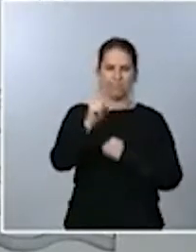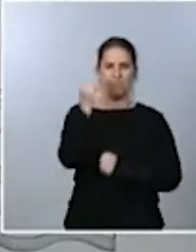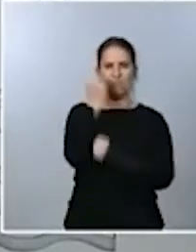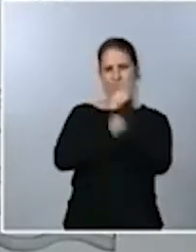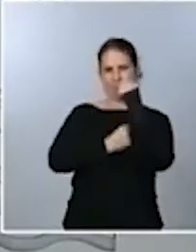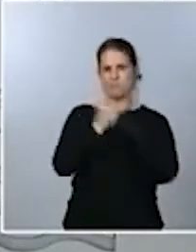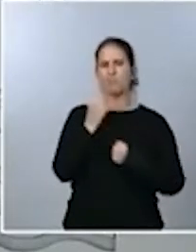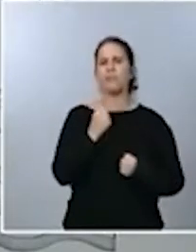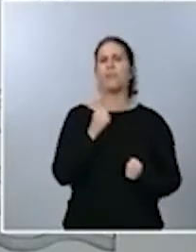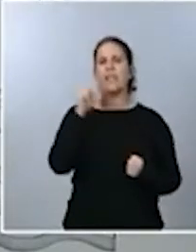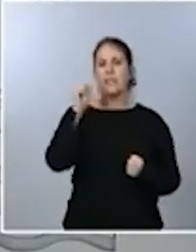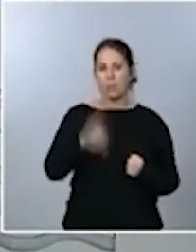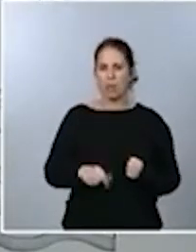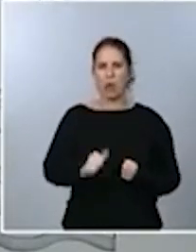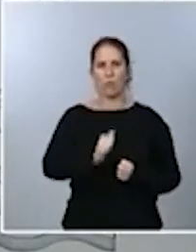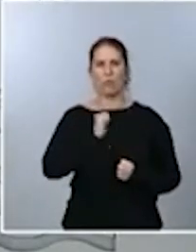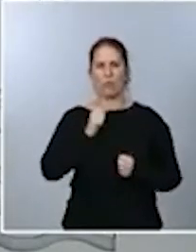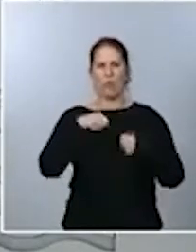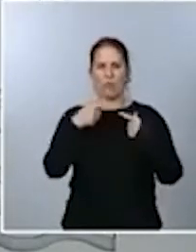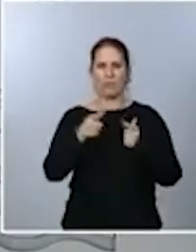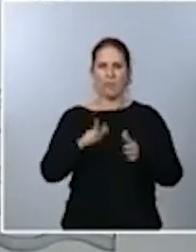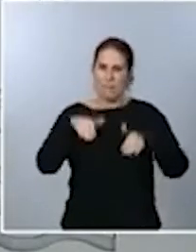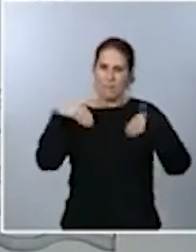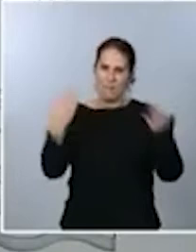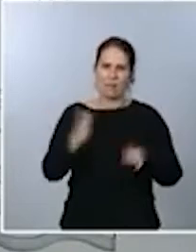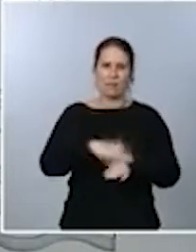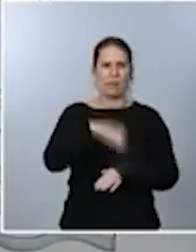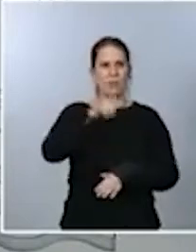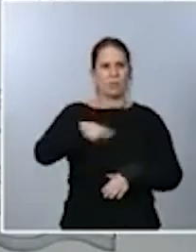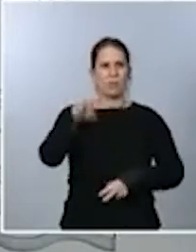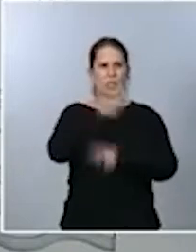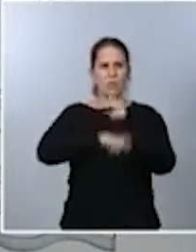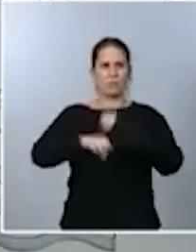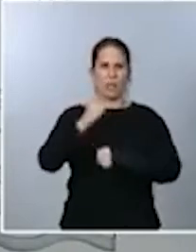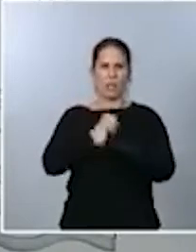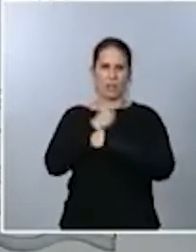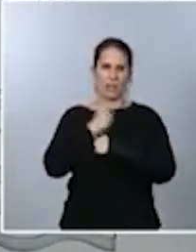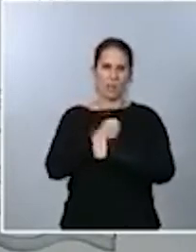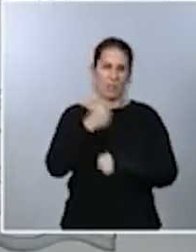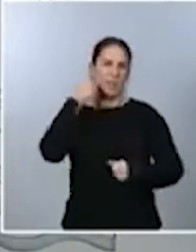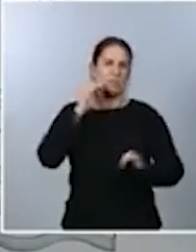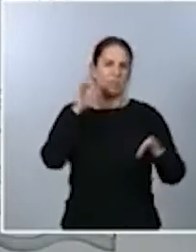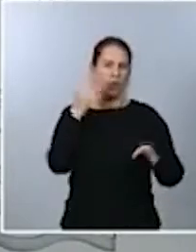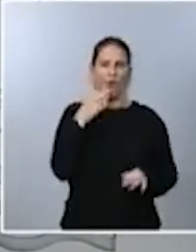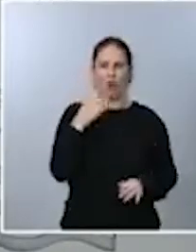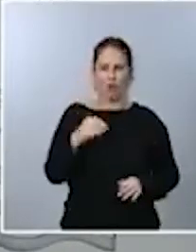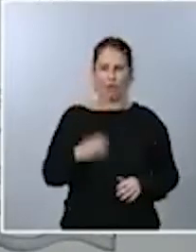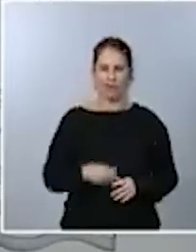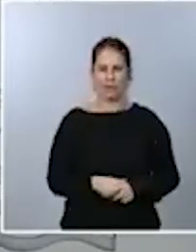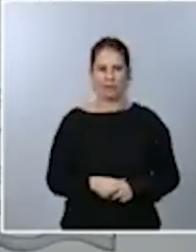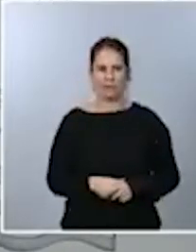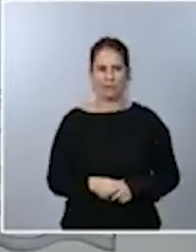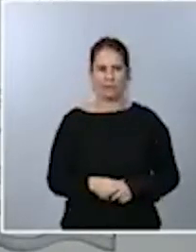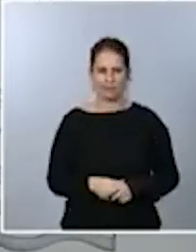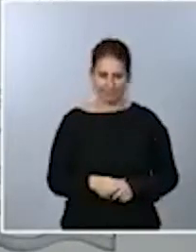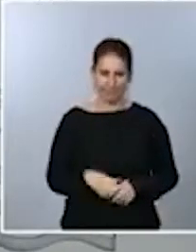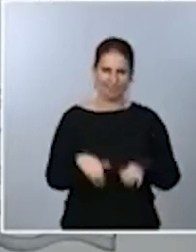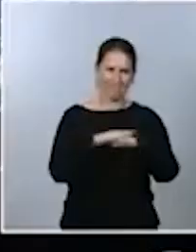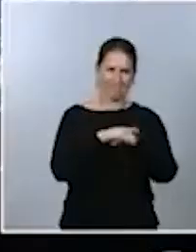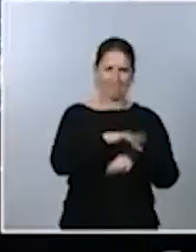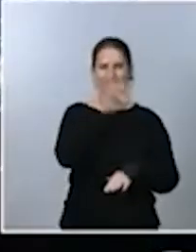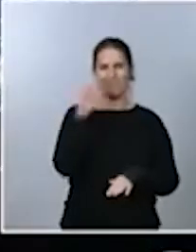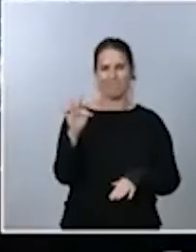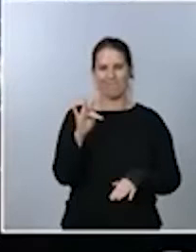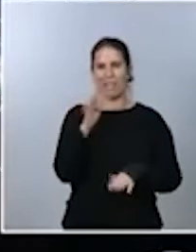mayores oportunidades a las personas que buscan empleo, especialmente a nuestros jóvenes. Disculpe, ministra. Ahora sí. Jordi, buenas tardes.